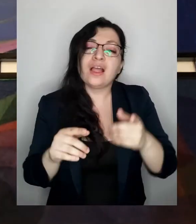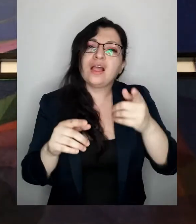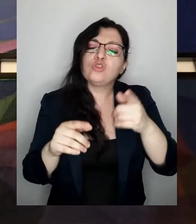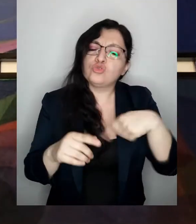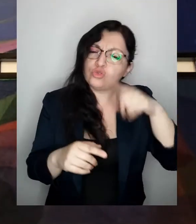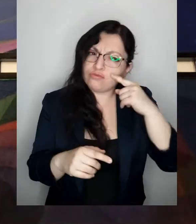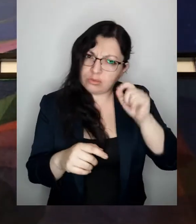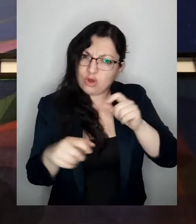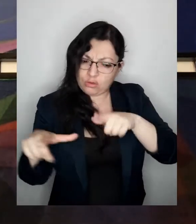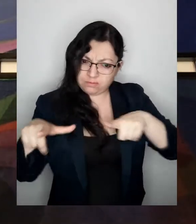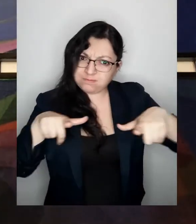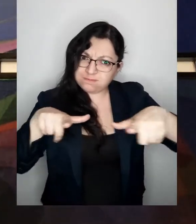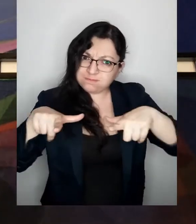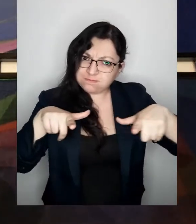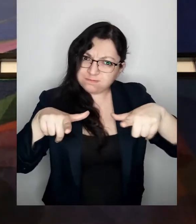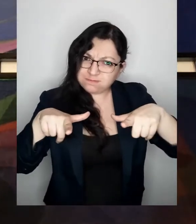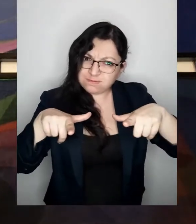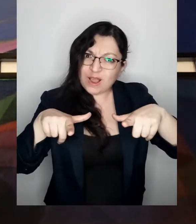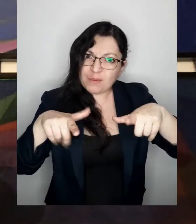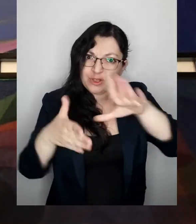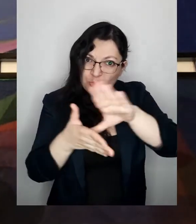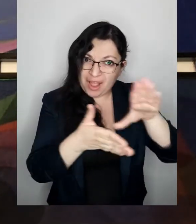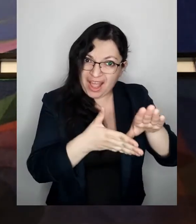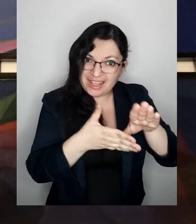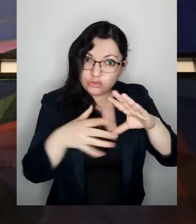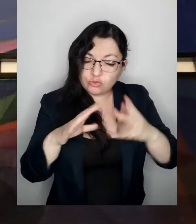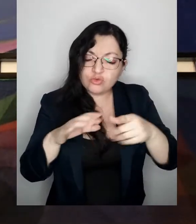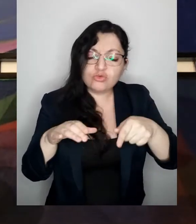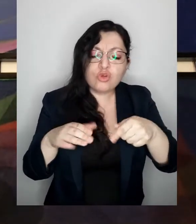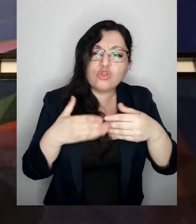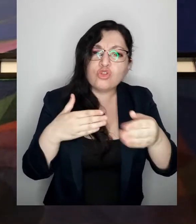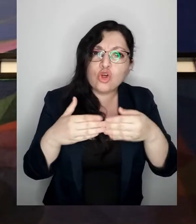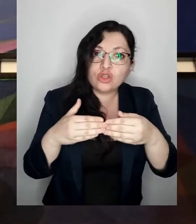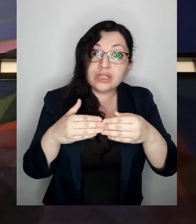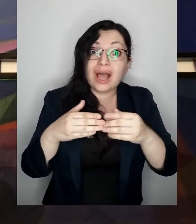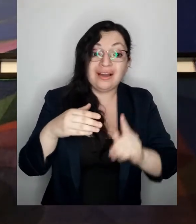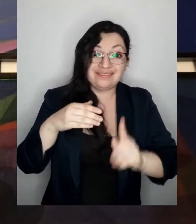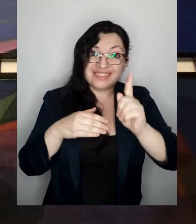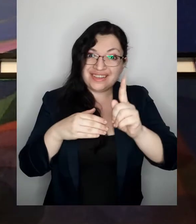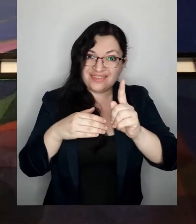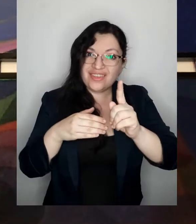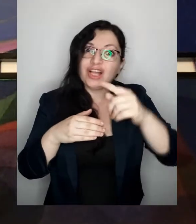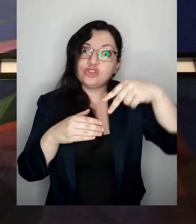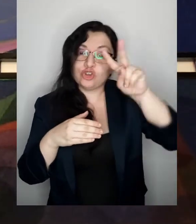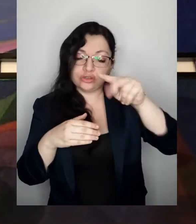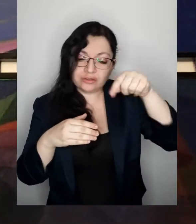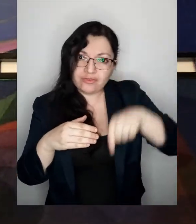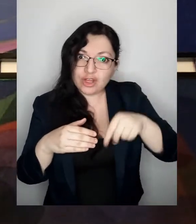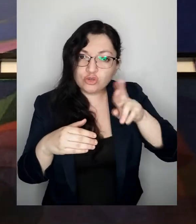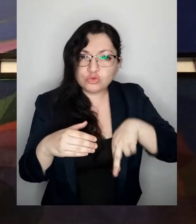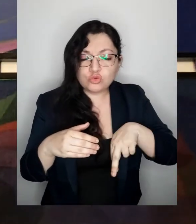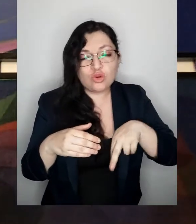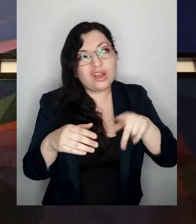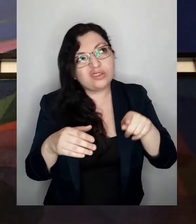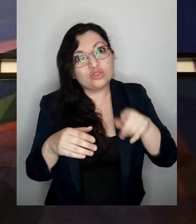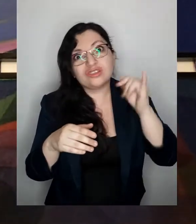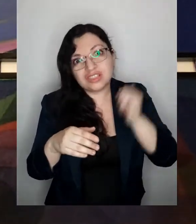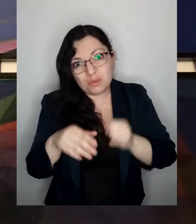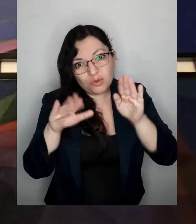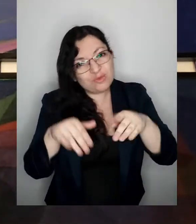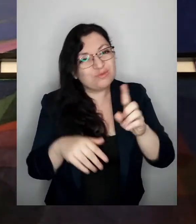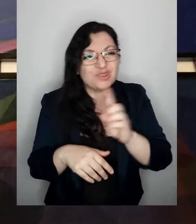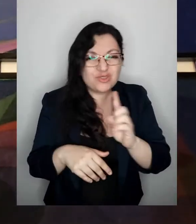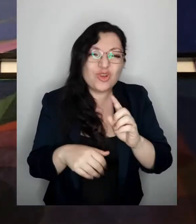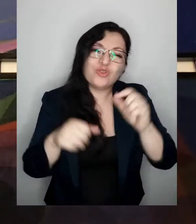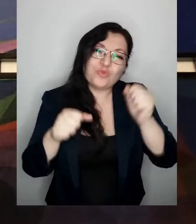Tradicionalmente en los mapas el polo norte está arriba el polo sur está abajo y si bien eso no es necesariamente así